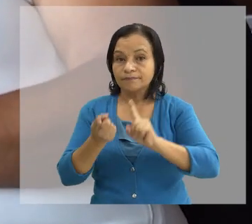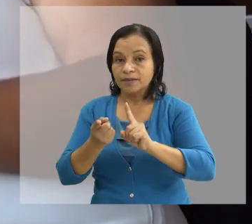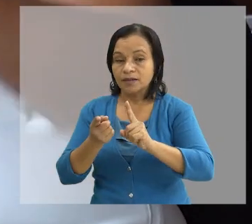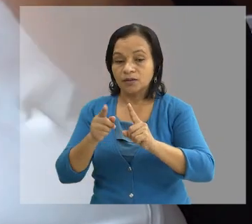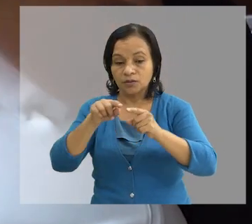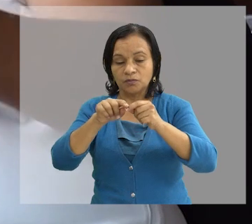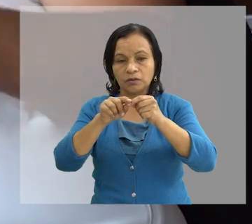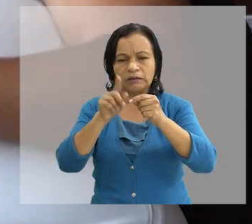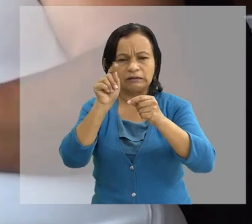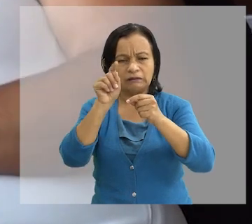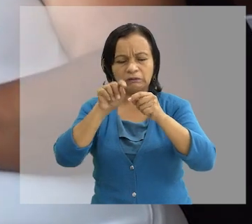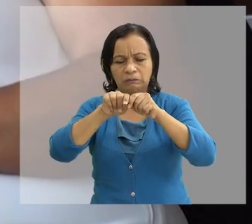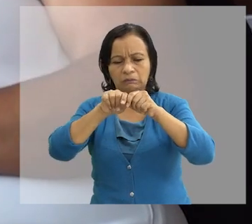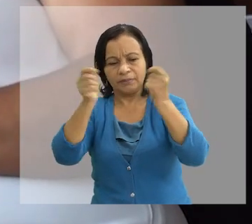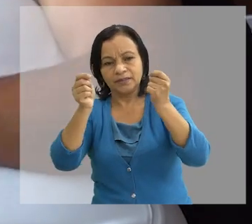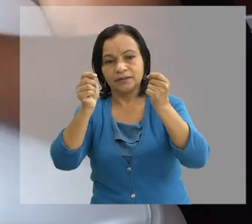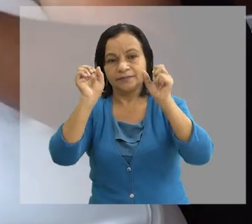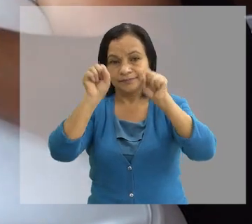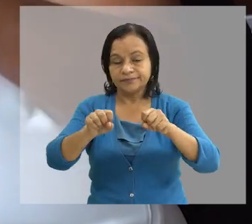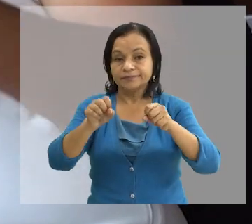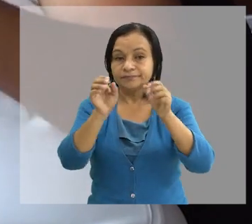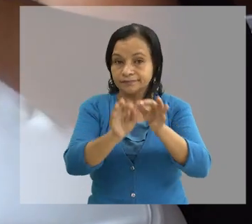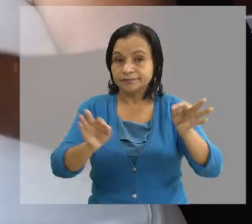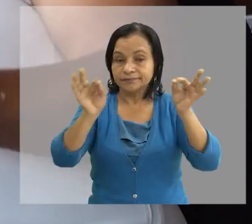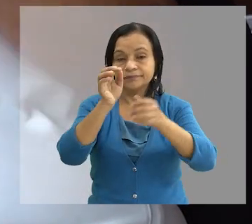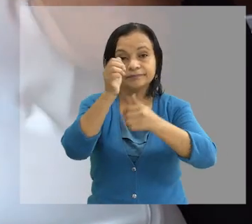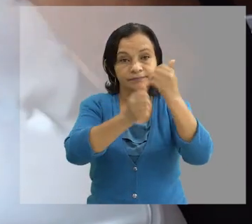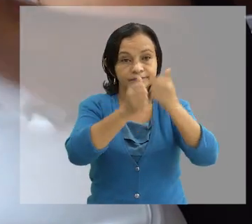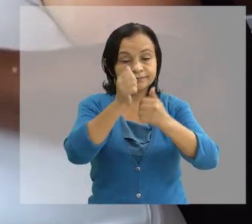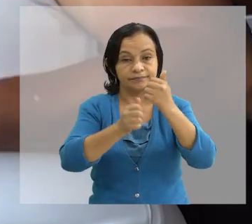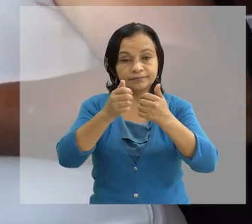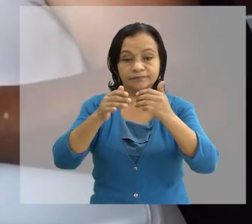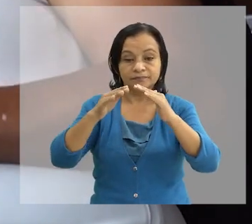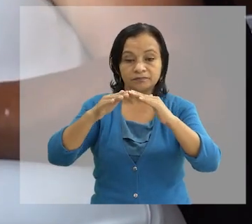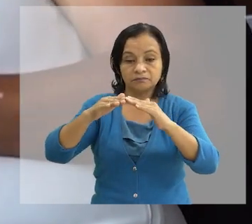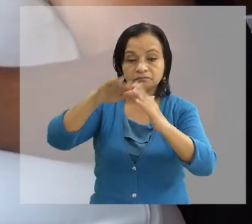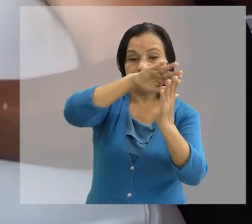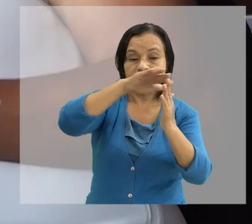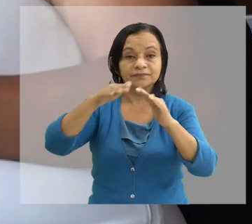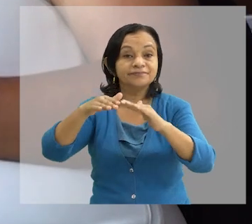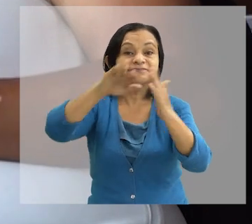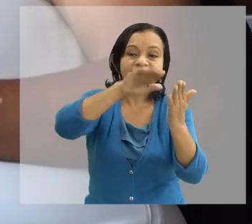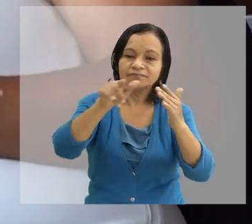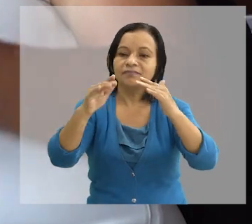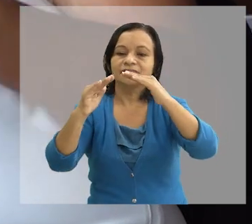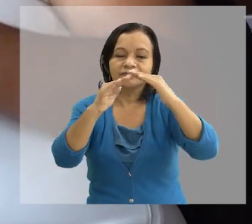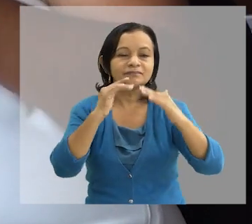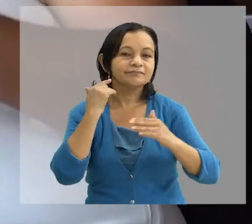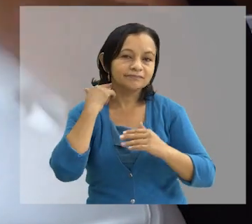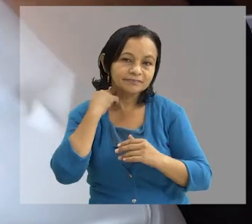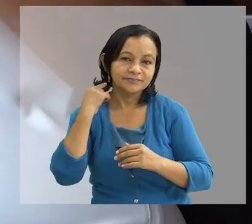también Para asegurar Porque esas son las principales afectaciones Son los desprendimientos de techo Y por